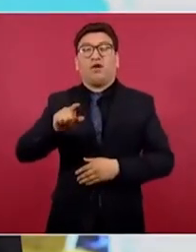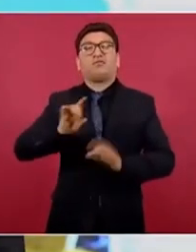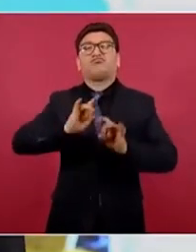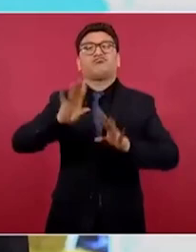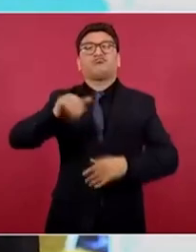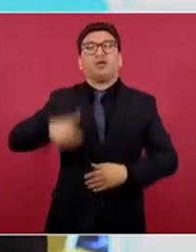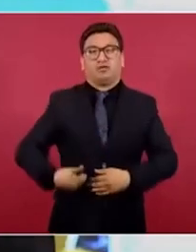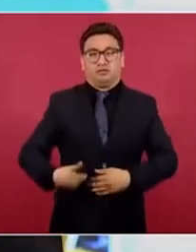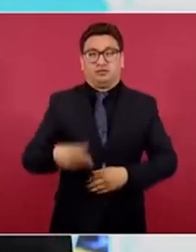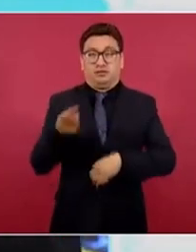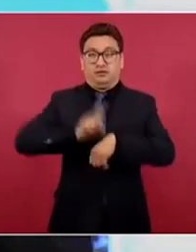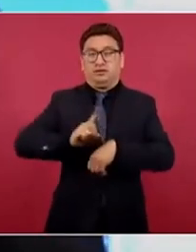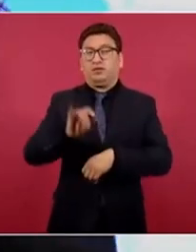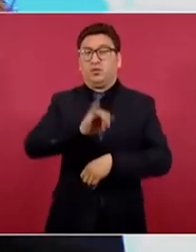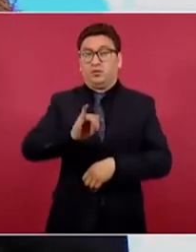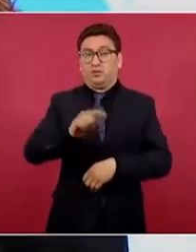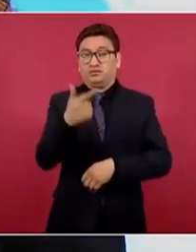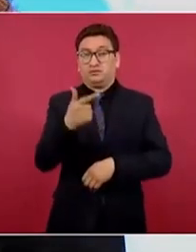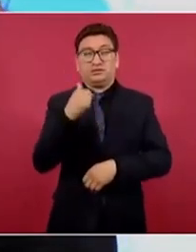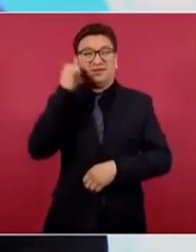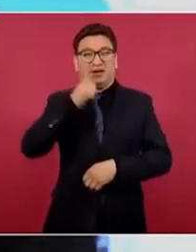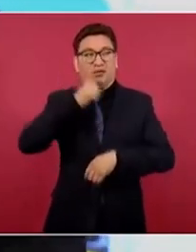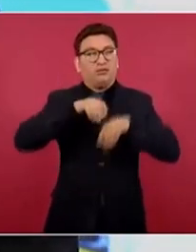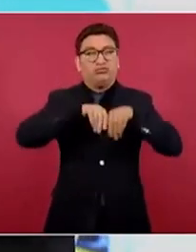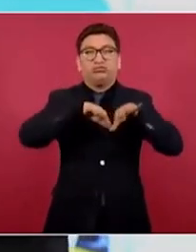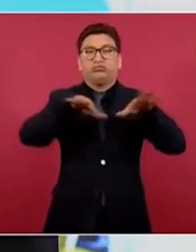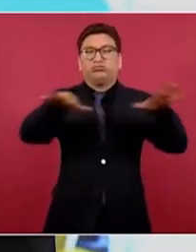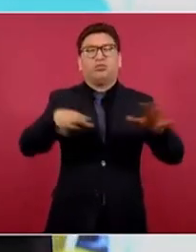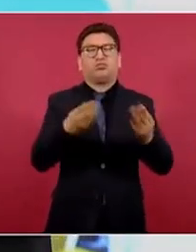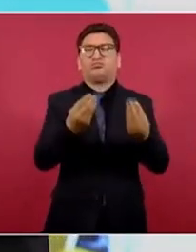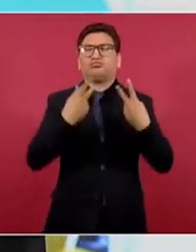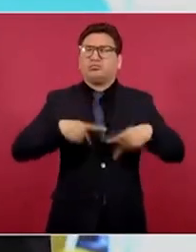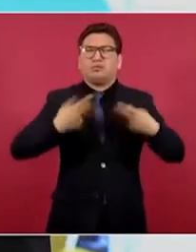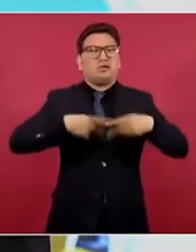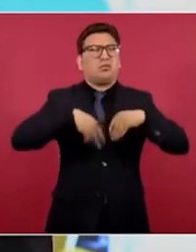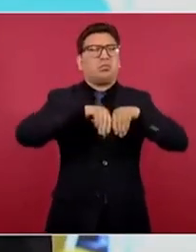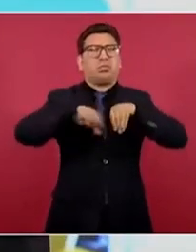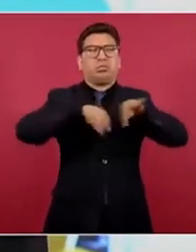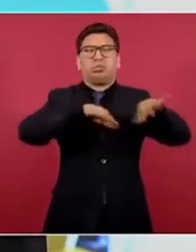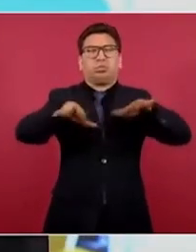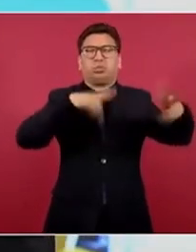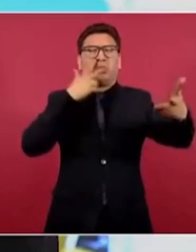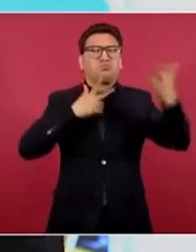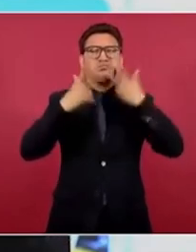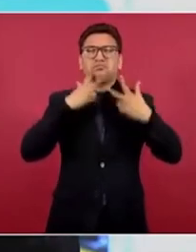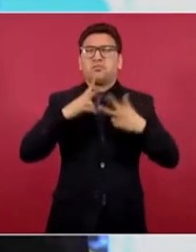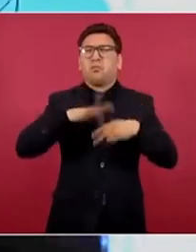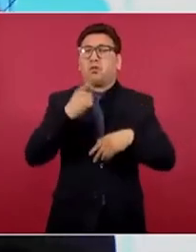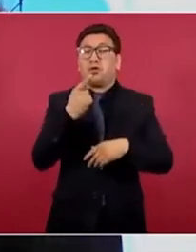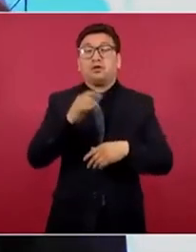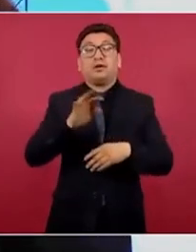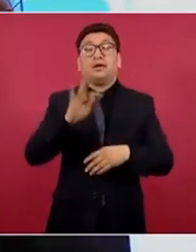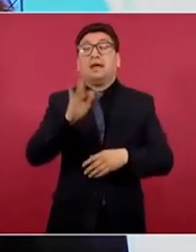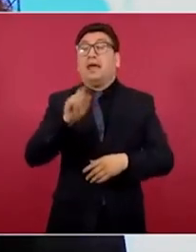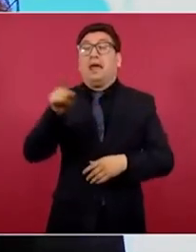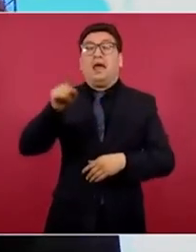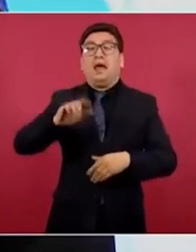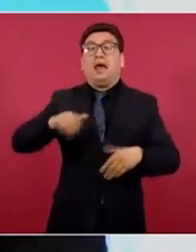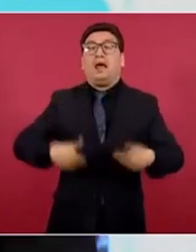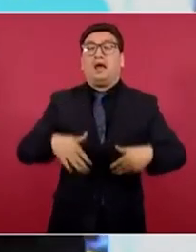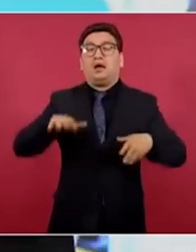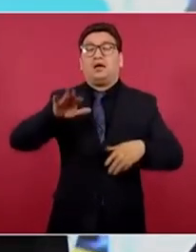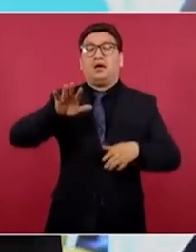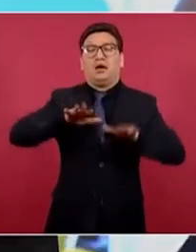jueves 7 de abril, diversos usuarios difundieron un supuesto accidente en el aeropuerto